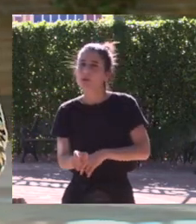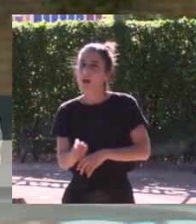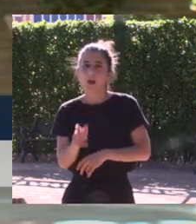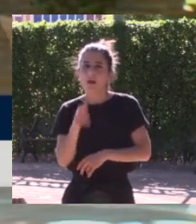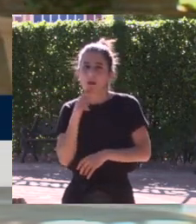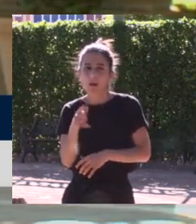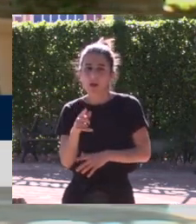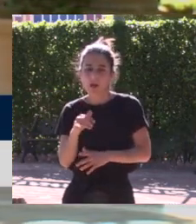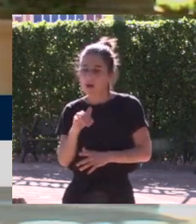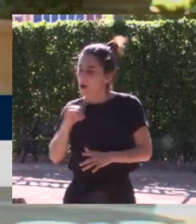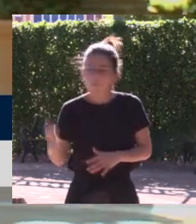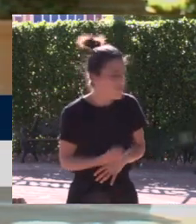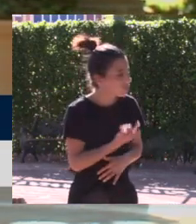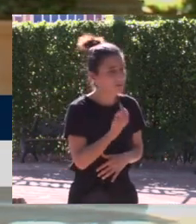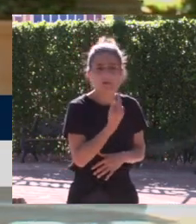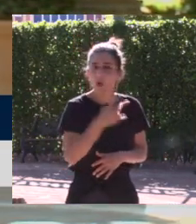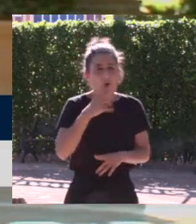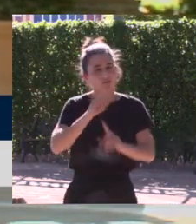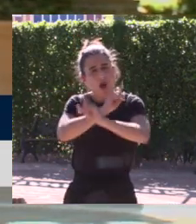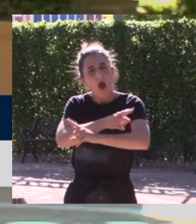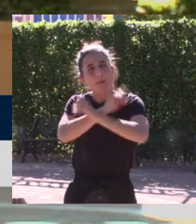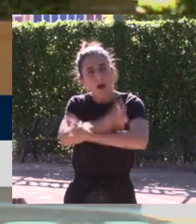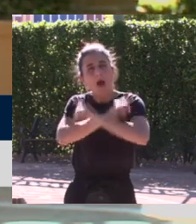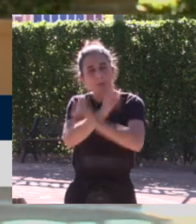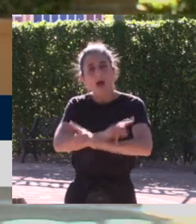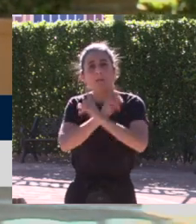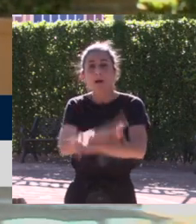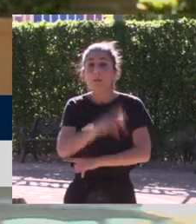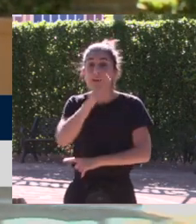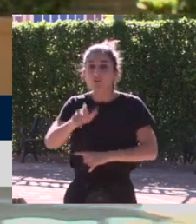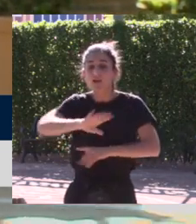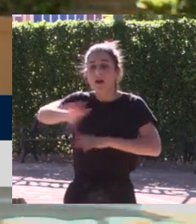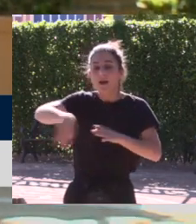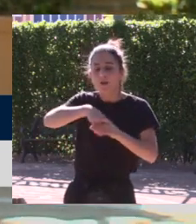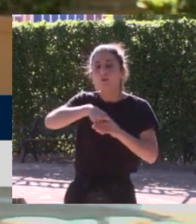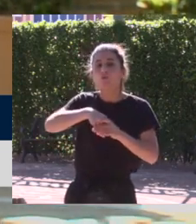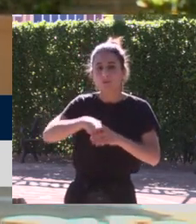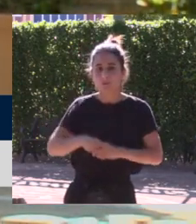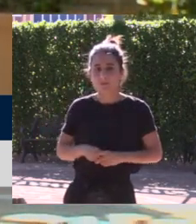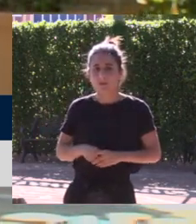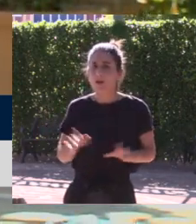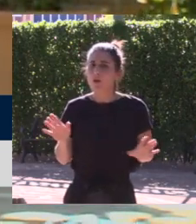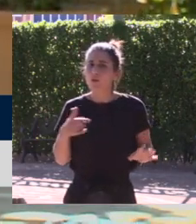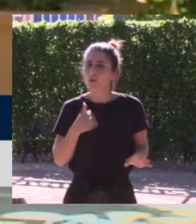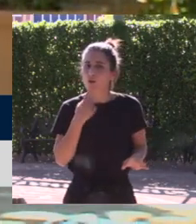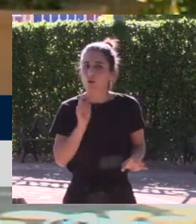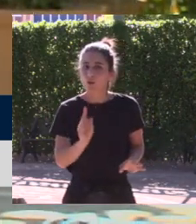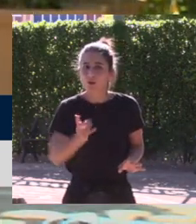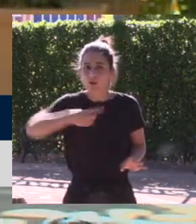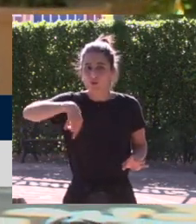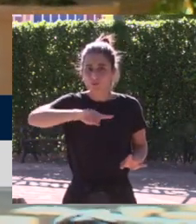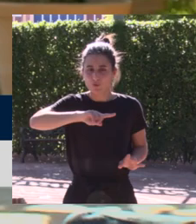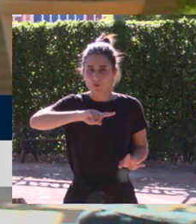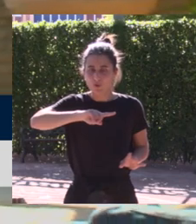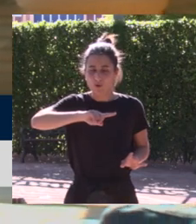que no nos cansamos en el empeño de conseguir nuestros objetivos personas inclusivas y yo no estoy diciendo